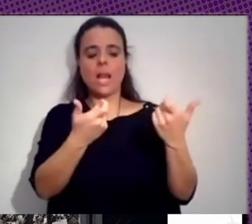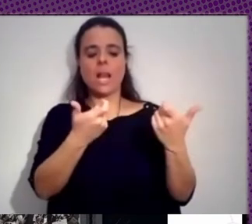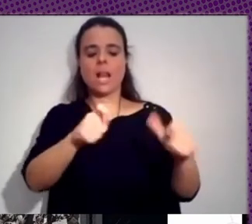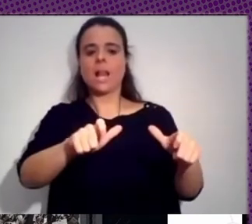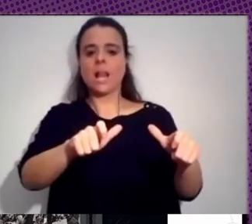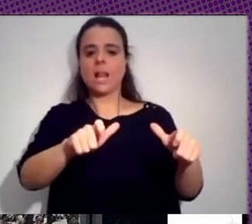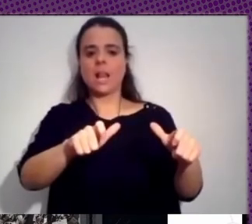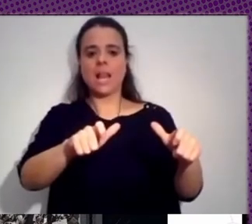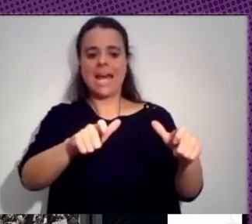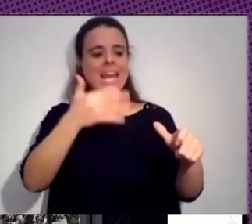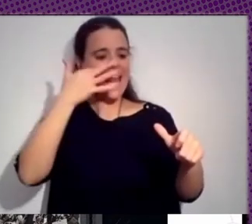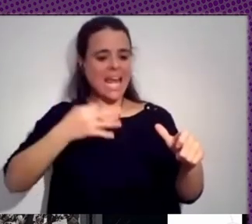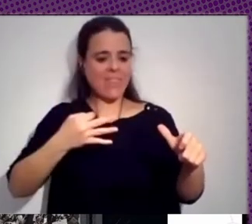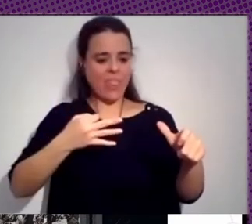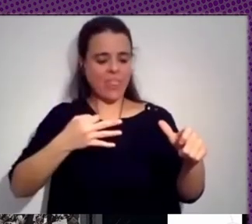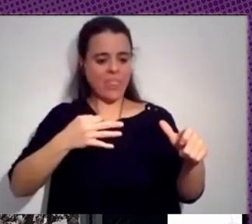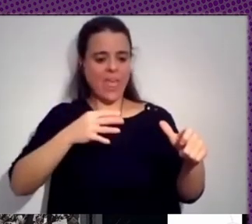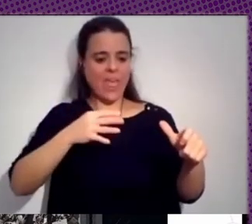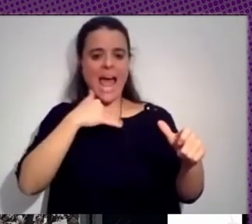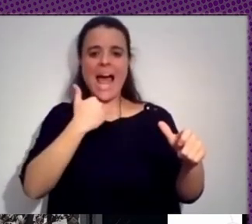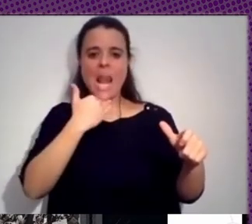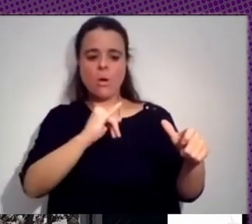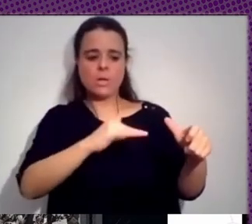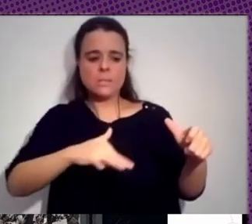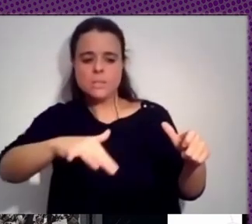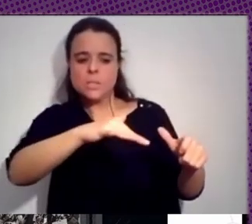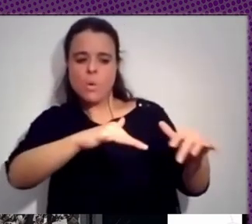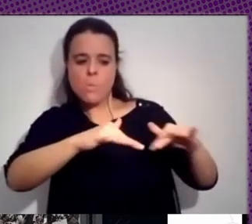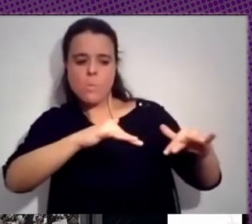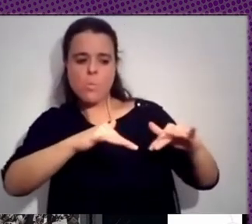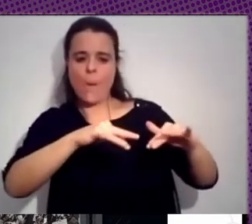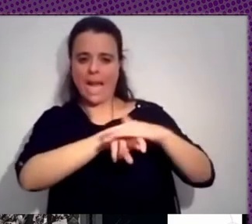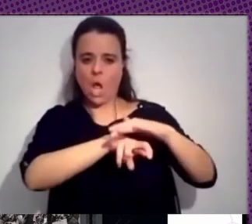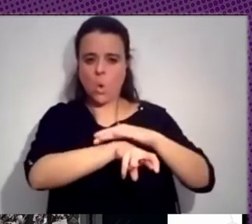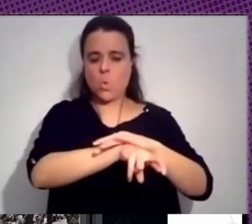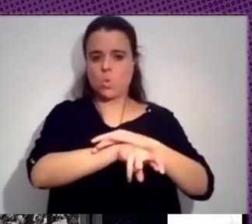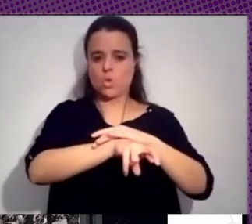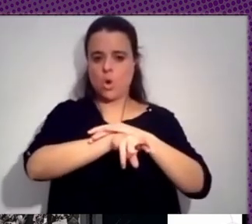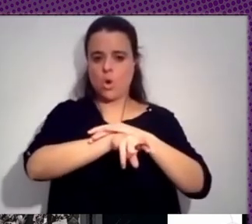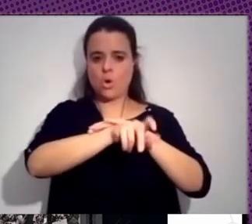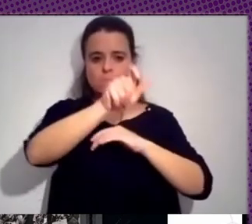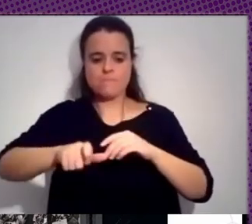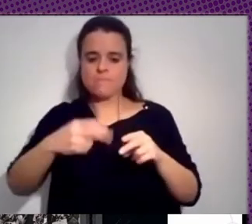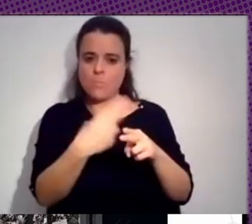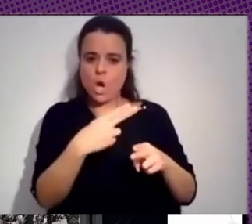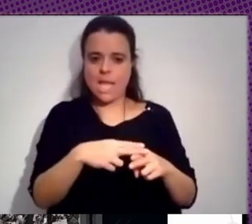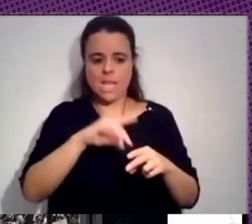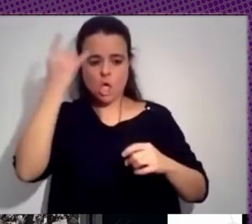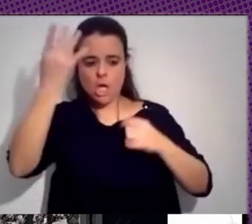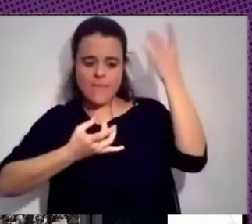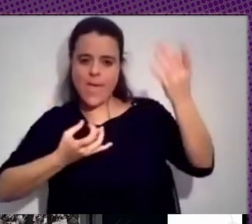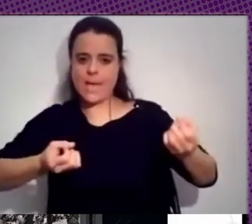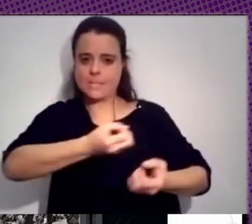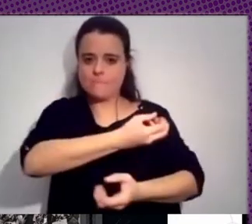sucediendo, se están moviendo recursos, se están moviendo actores políticos, se están moviendo ideas y se está disputando